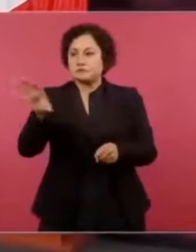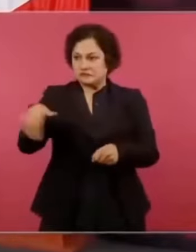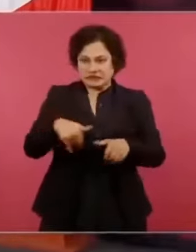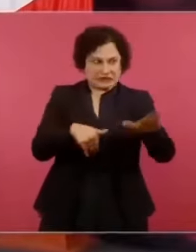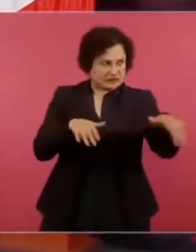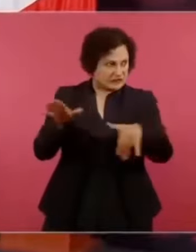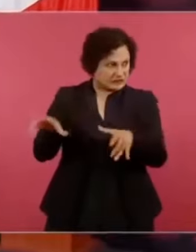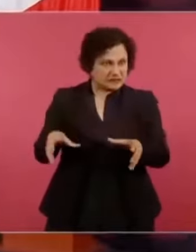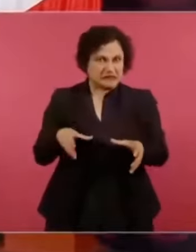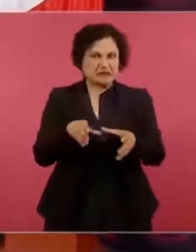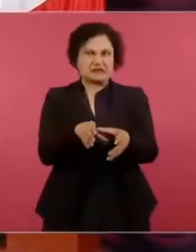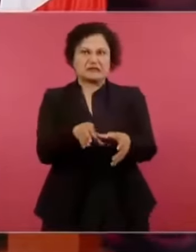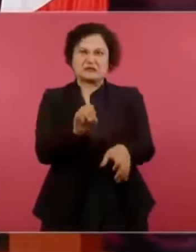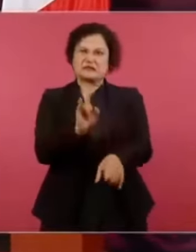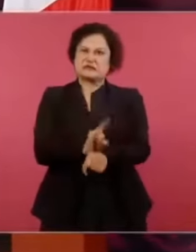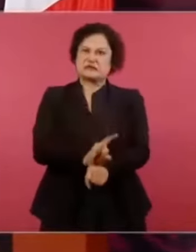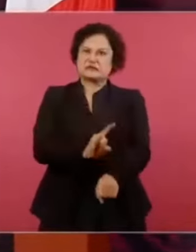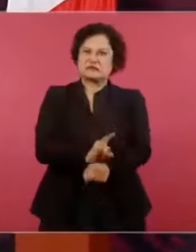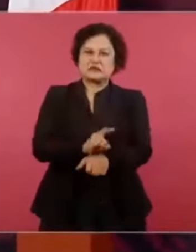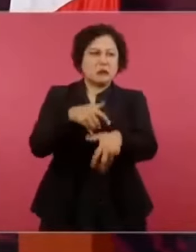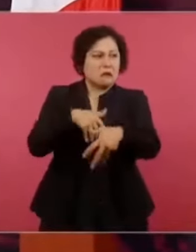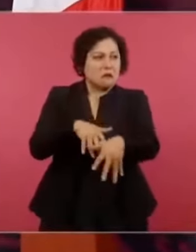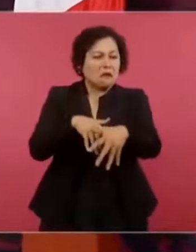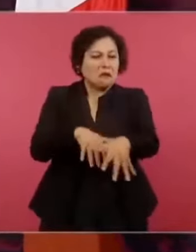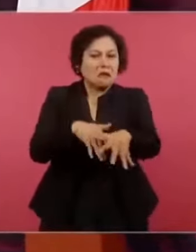el besamanos.